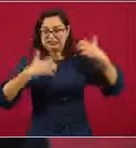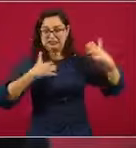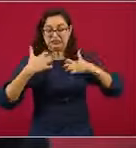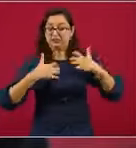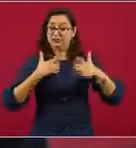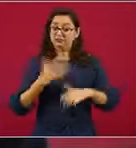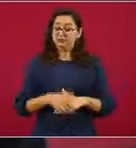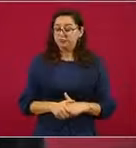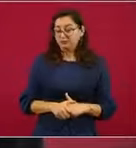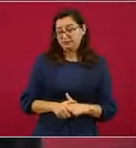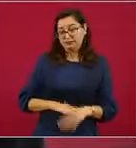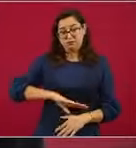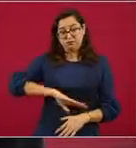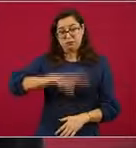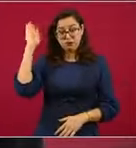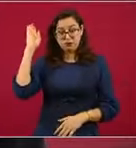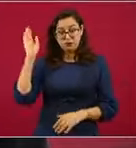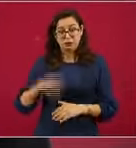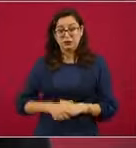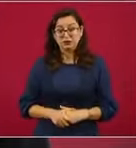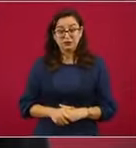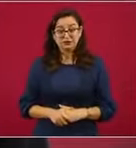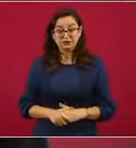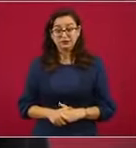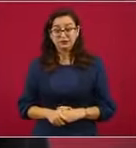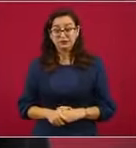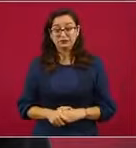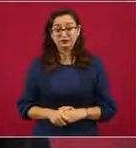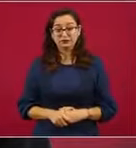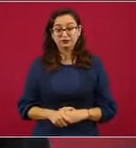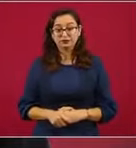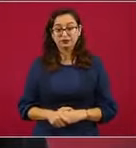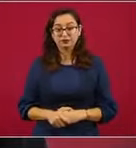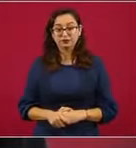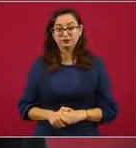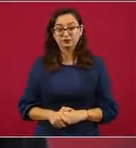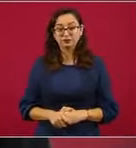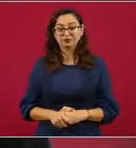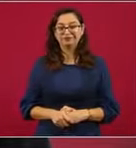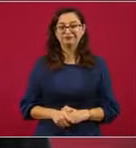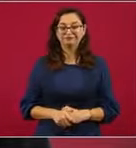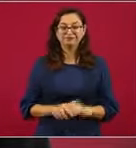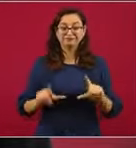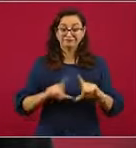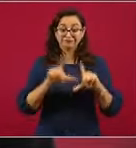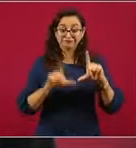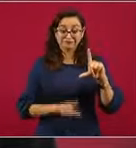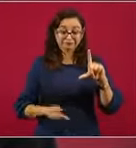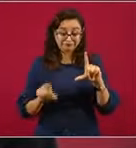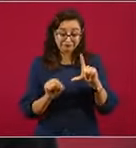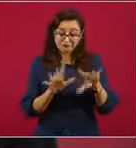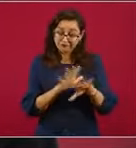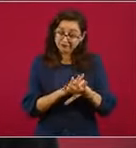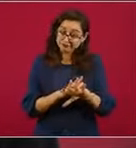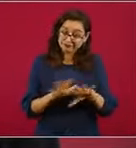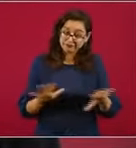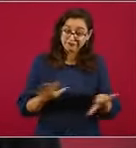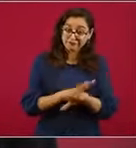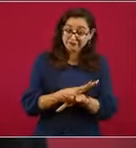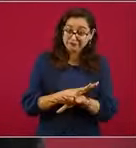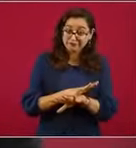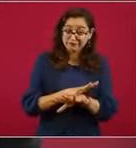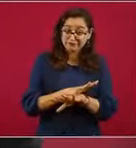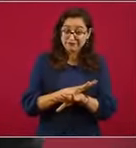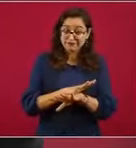llevando a cabo la transformación del país y ya no impera la corrupción, ya no hay